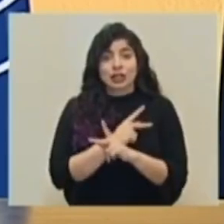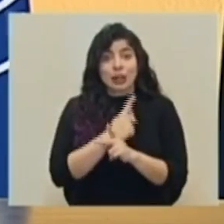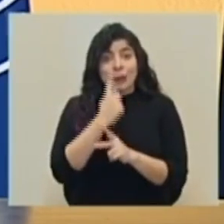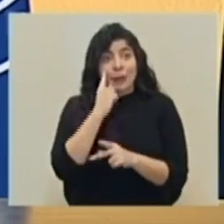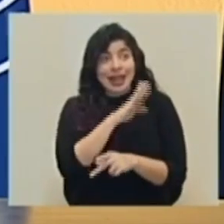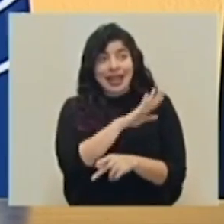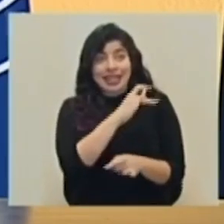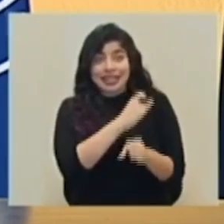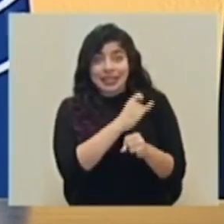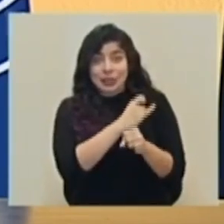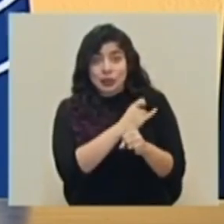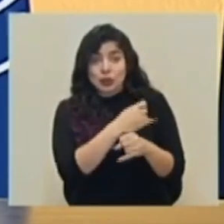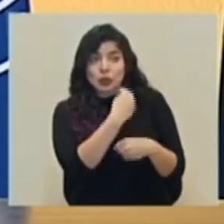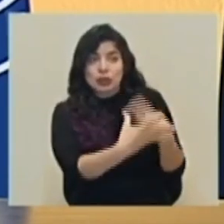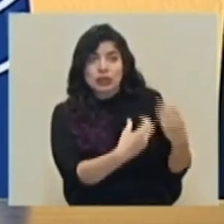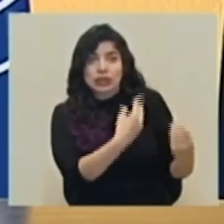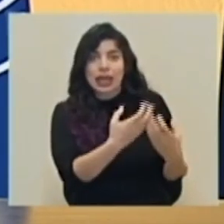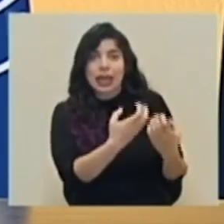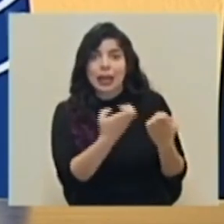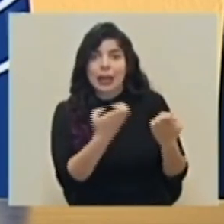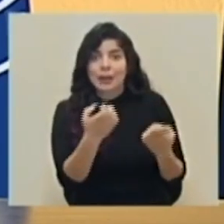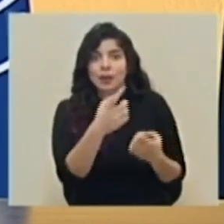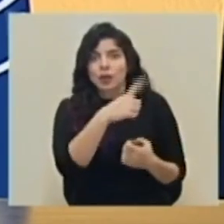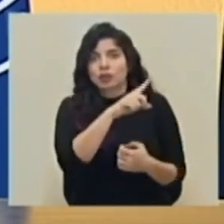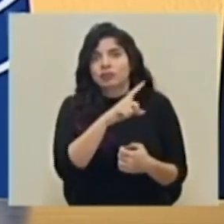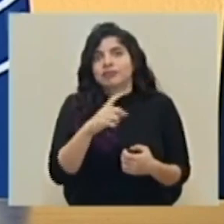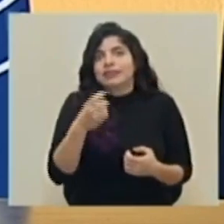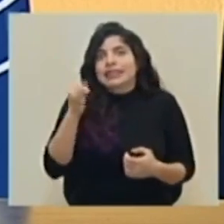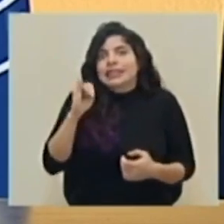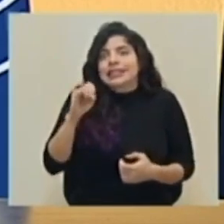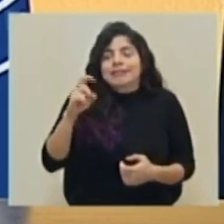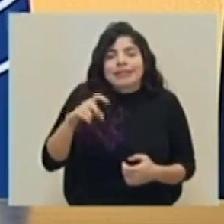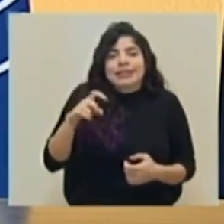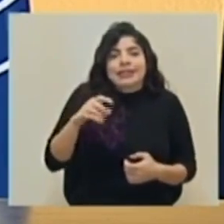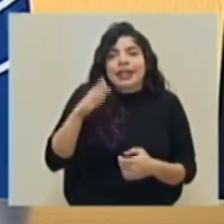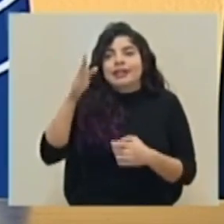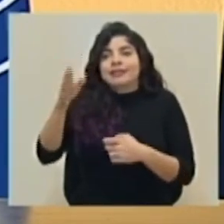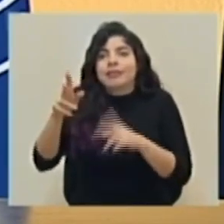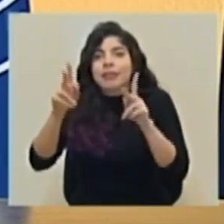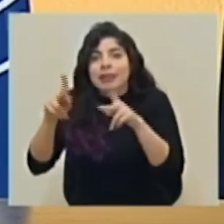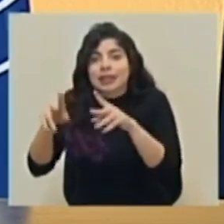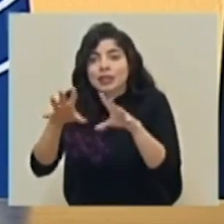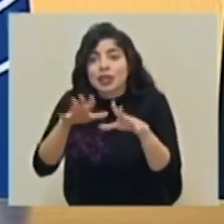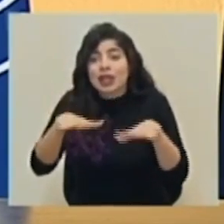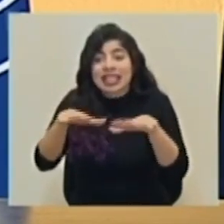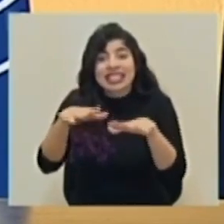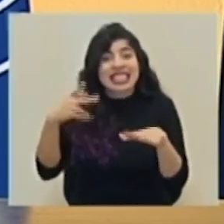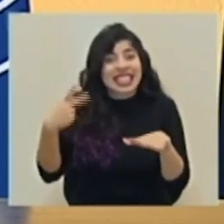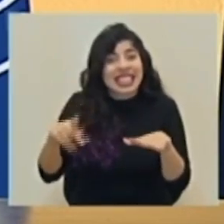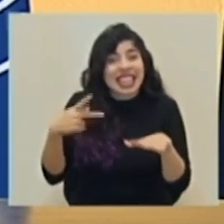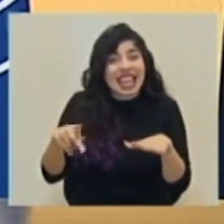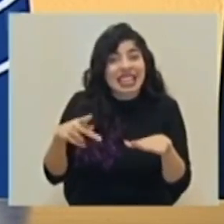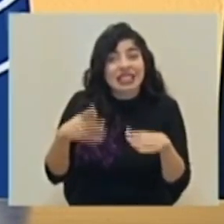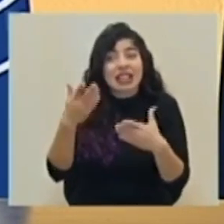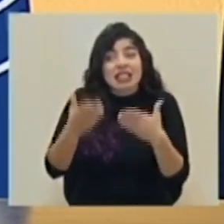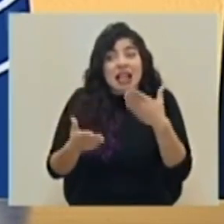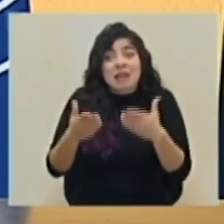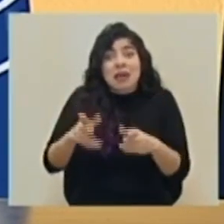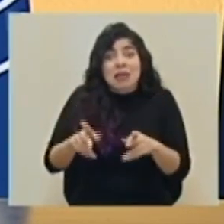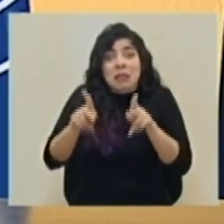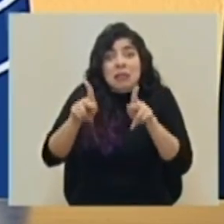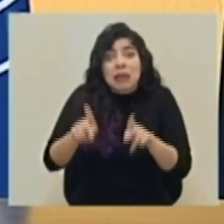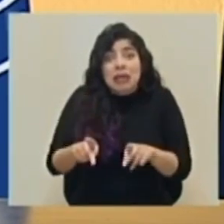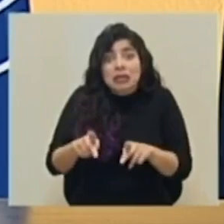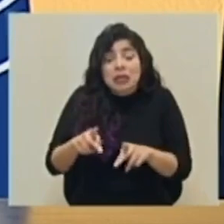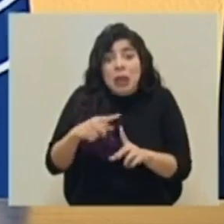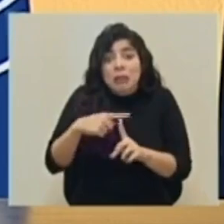instituciones de primera respuesta, que eventualmente tengan que hacer evacuación de zonas de riesgo de personas que podrían estar